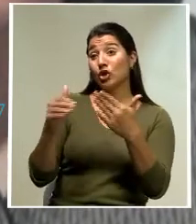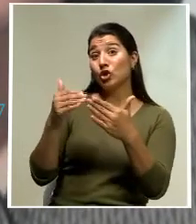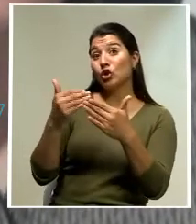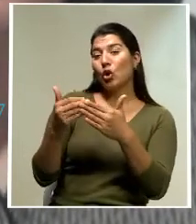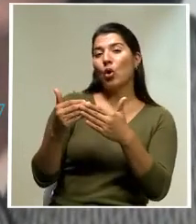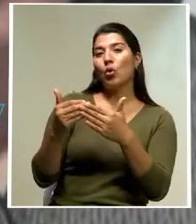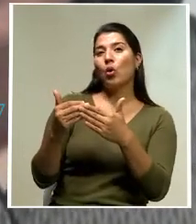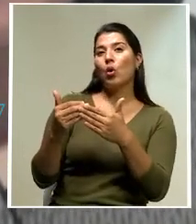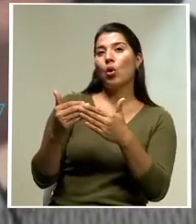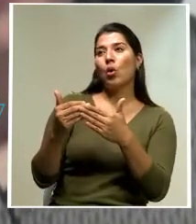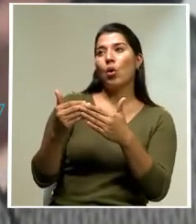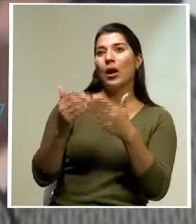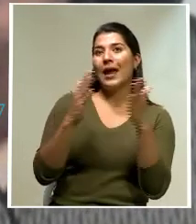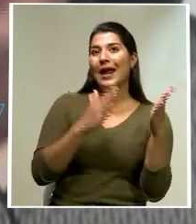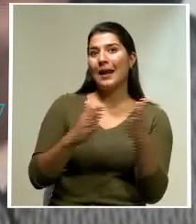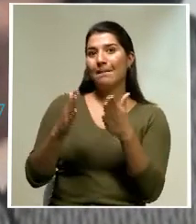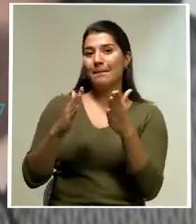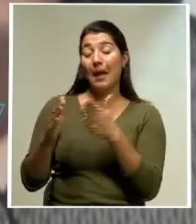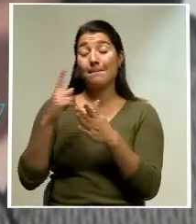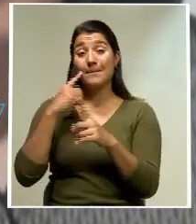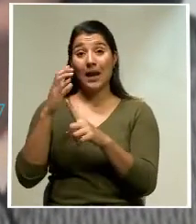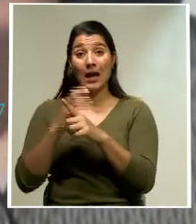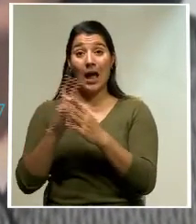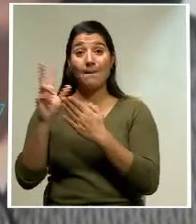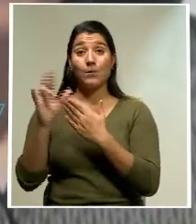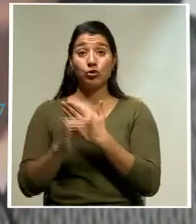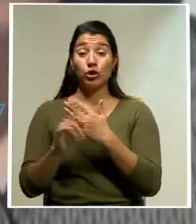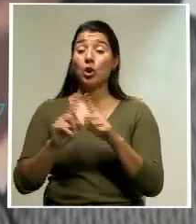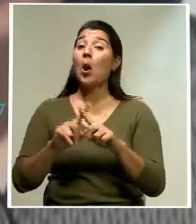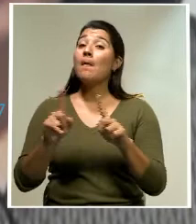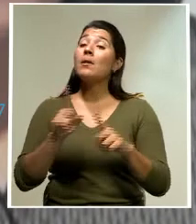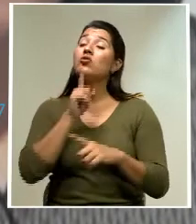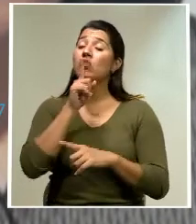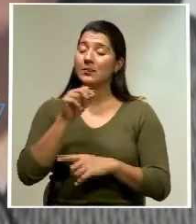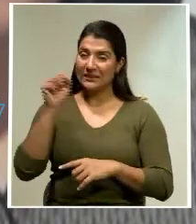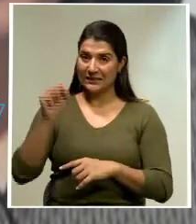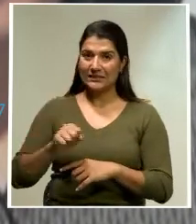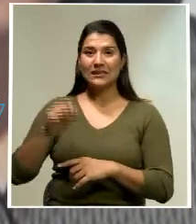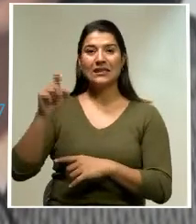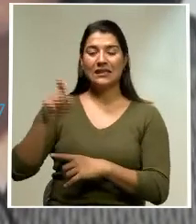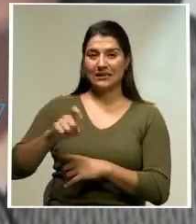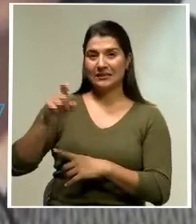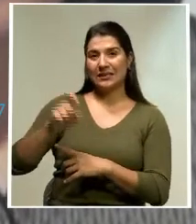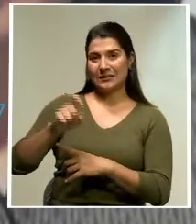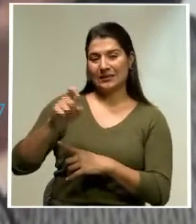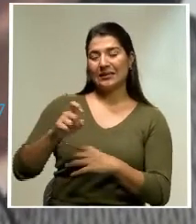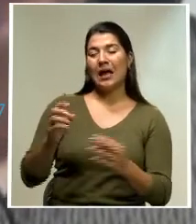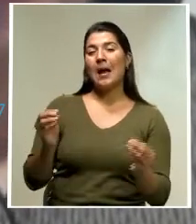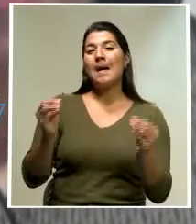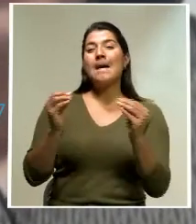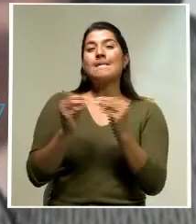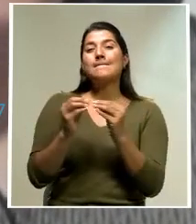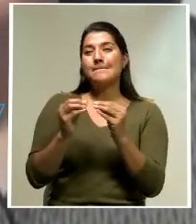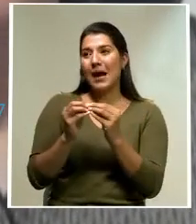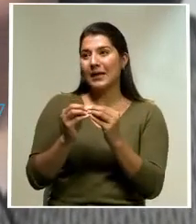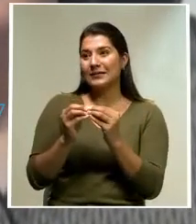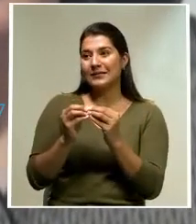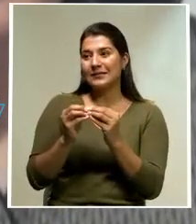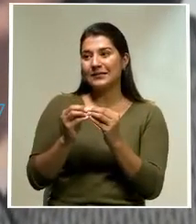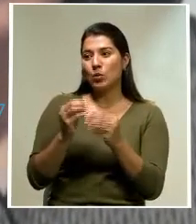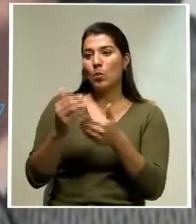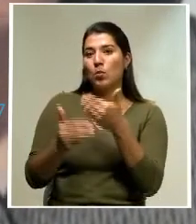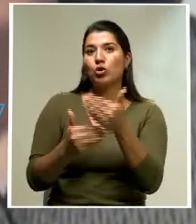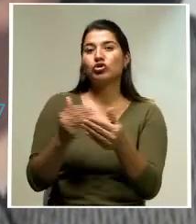de los proyectos, pero sí, realmente se requiere, digamos, de mayor, digamos, como aceleración